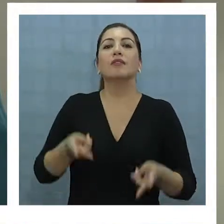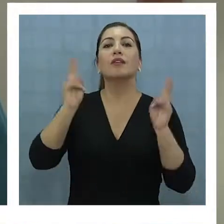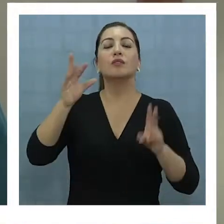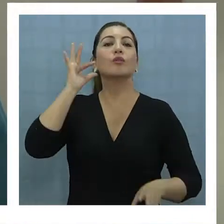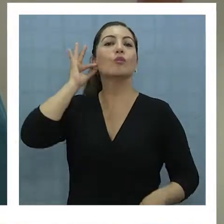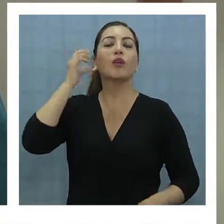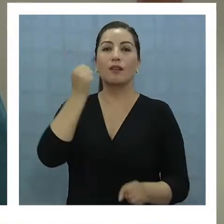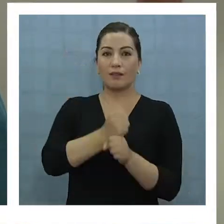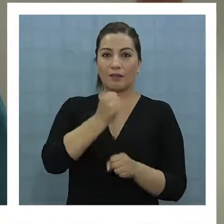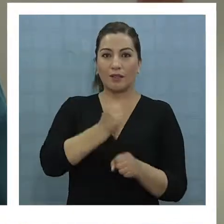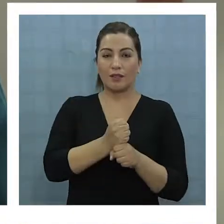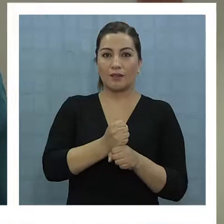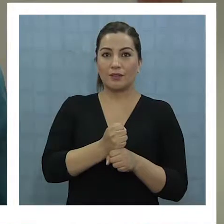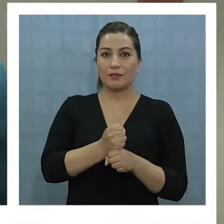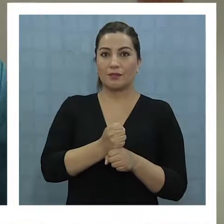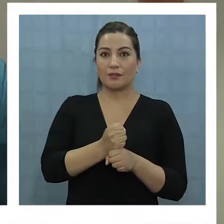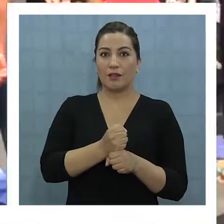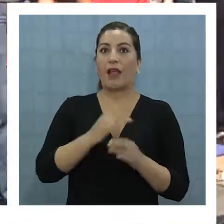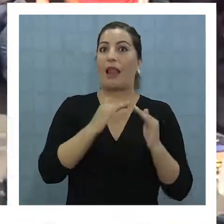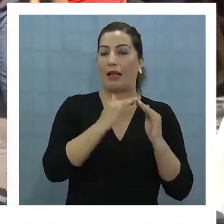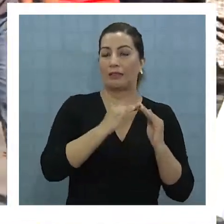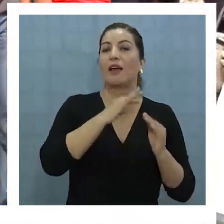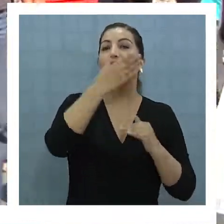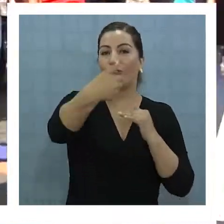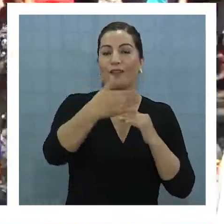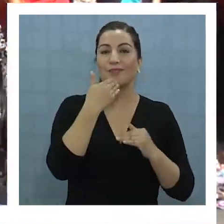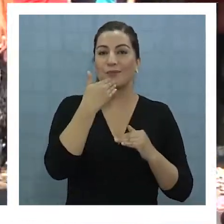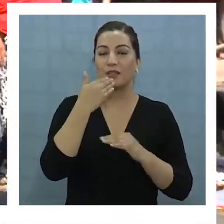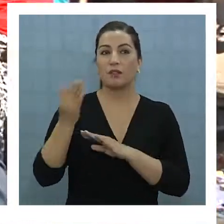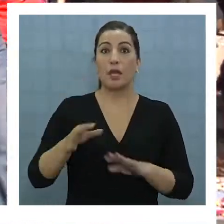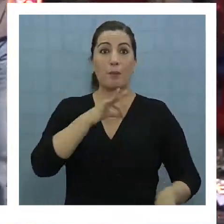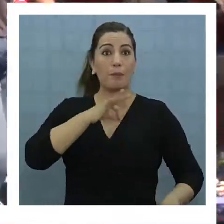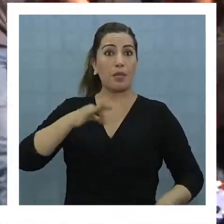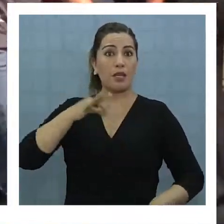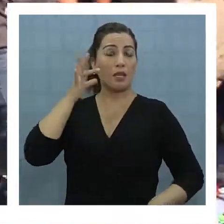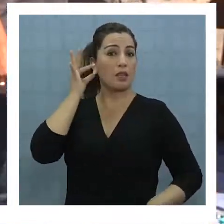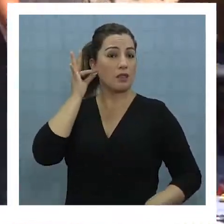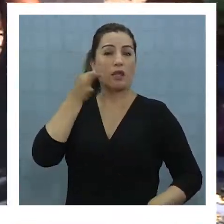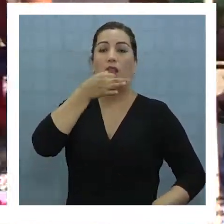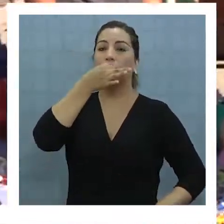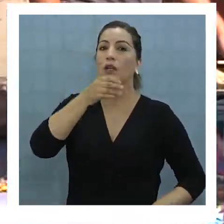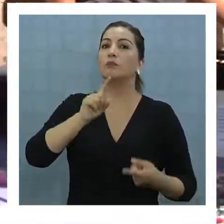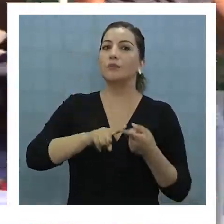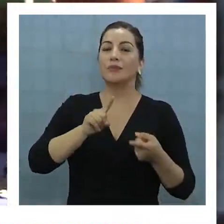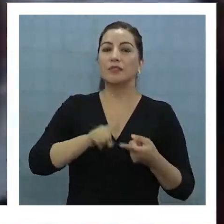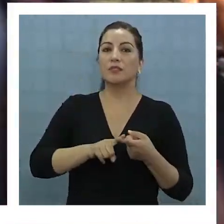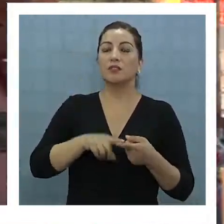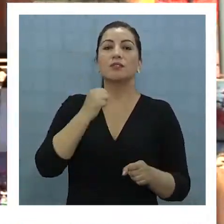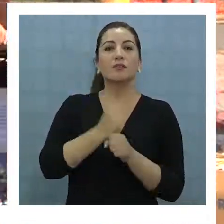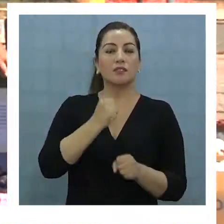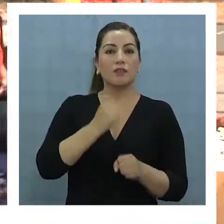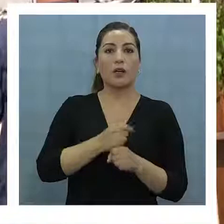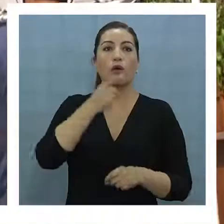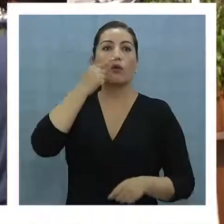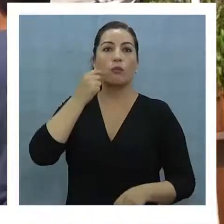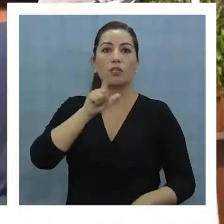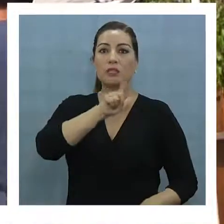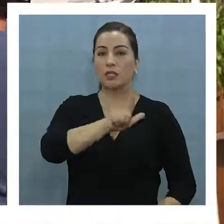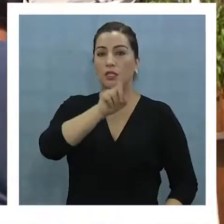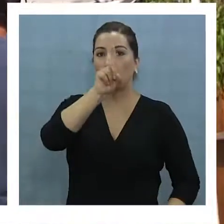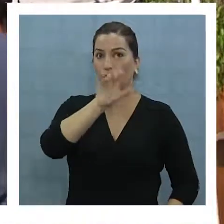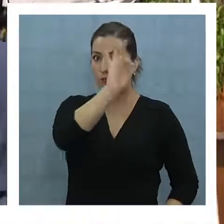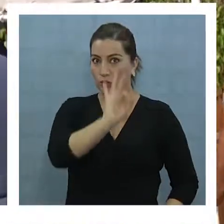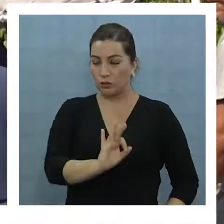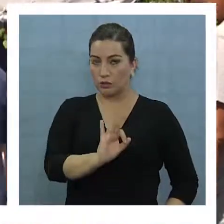mujeres a trabajar, sino que también, me refiero fuera a la casa. Señala la ministra que la participación laboral de los hombres alcanza el 31